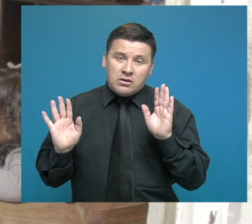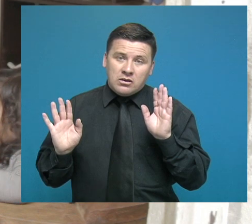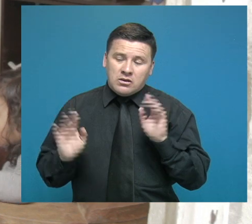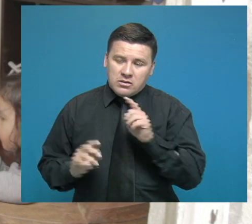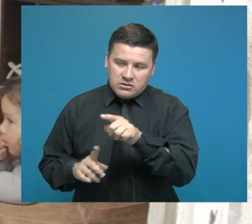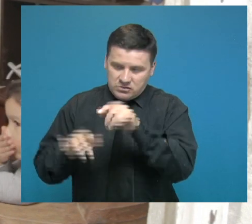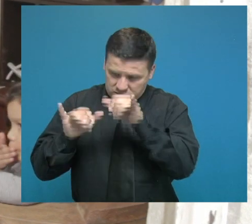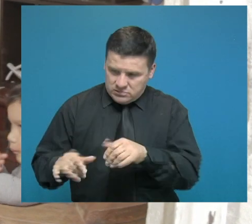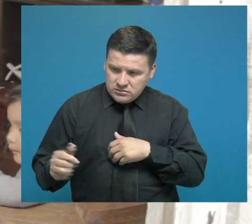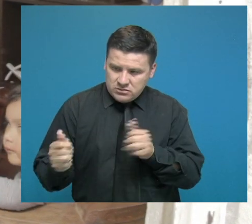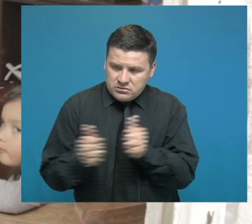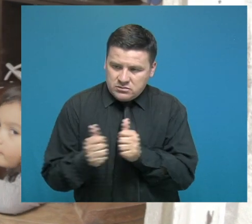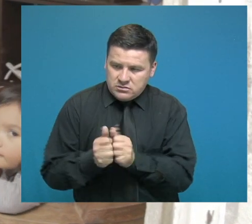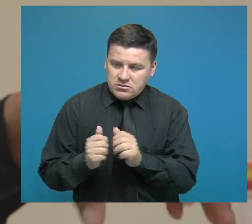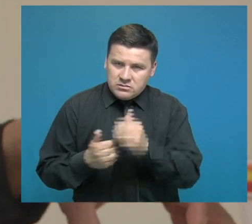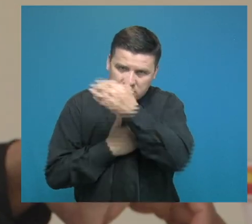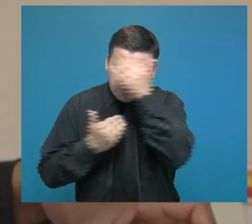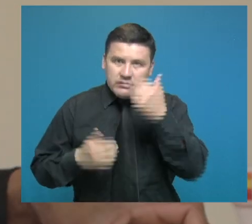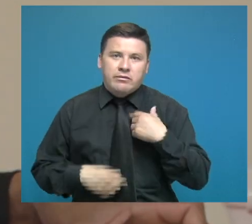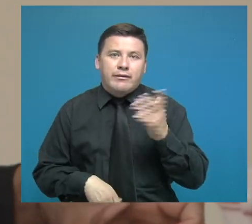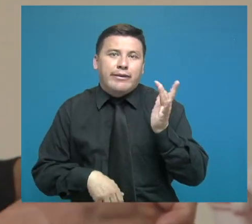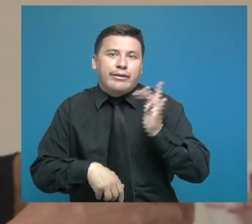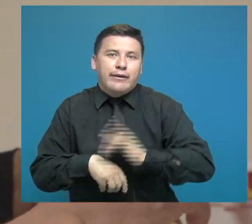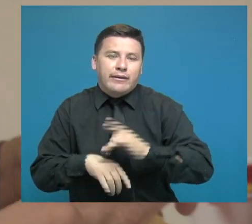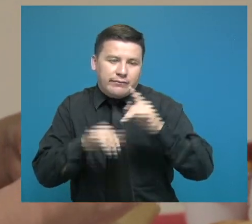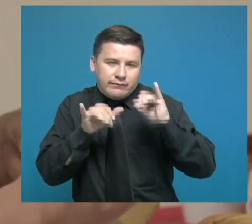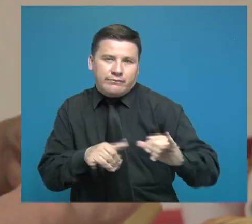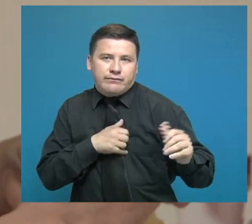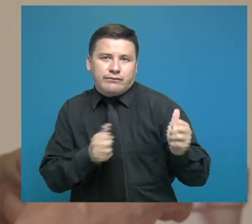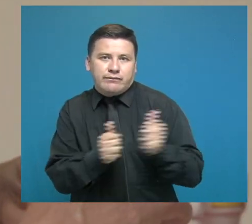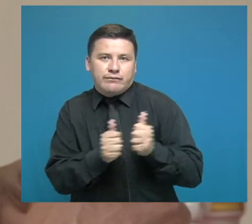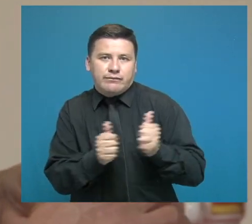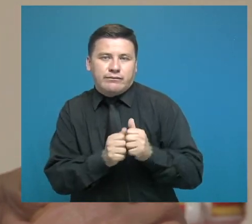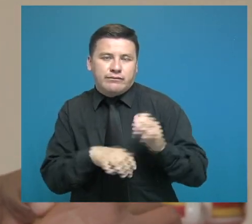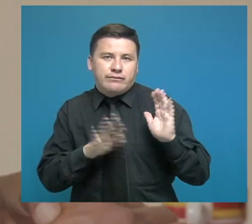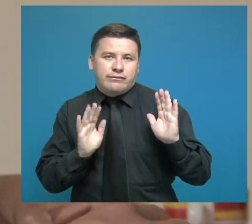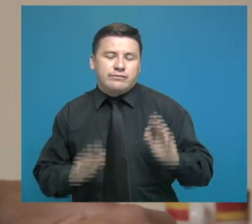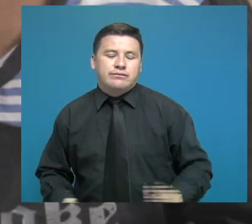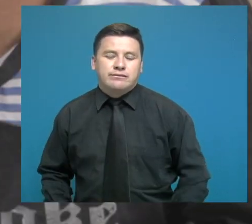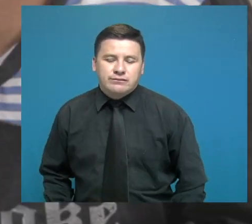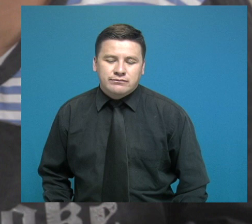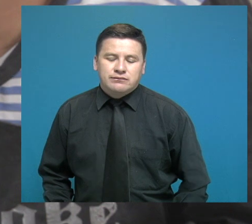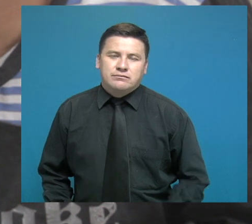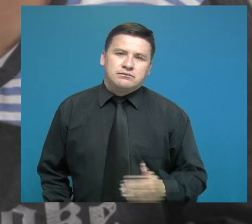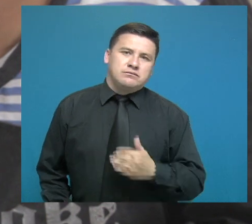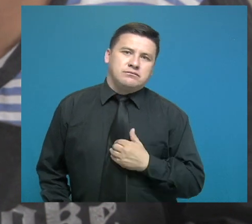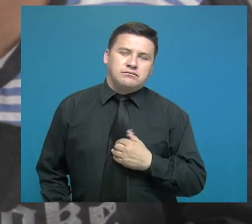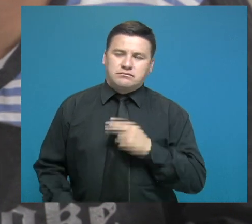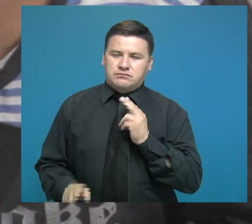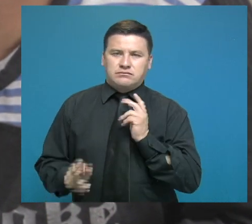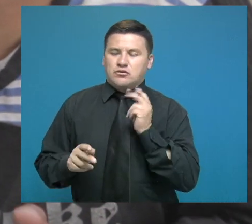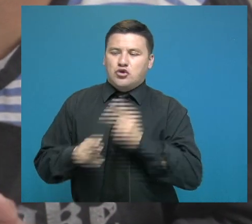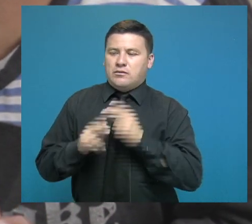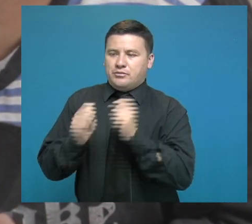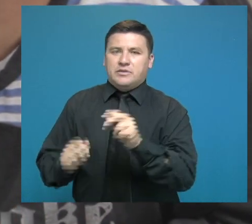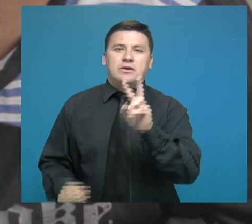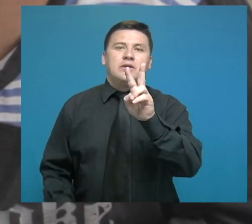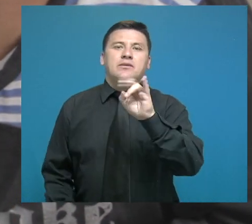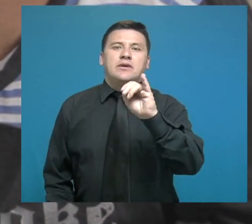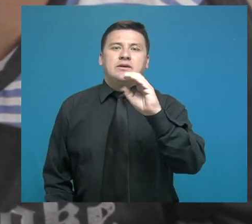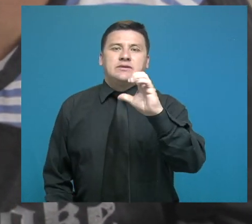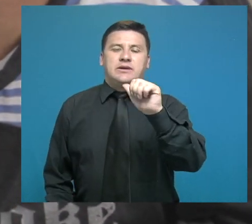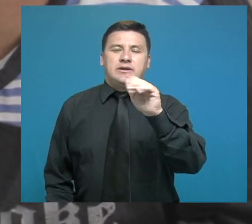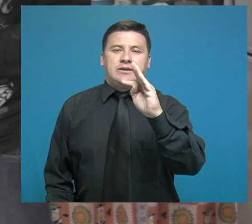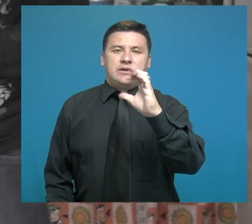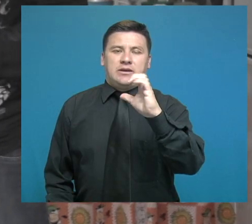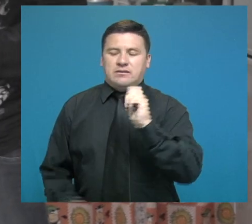La única manera es que usted se quede con nosotros. ¿Qué me tocó hacer? Quedarme con ellos. Entonces me dieron el nombre de Vicente.